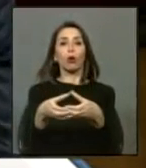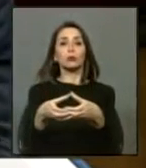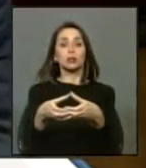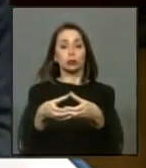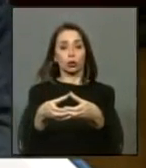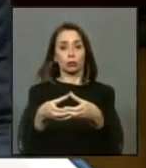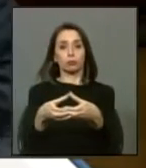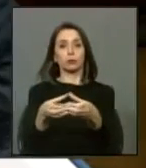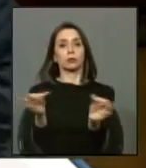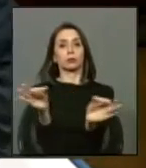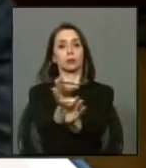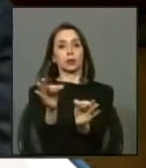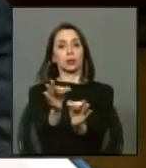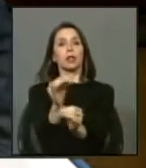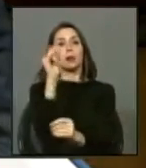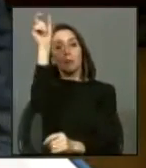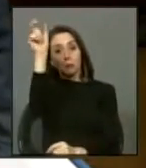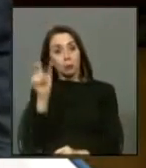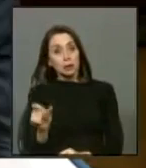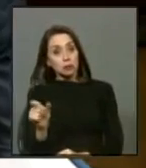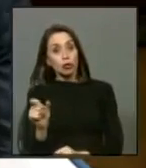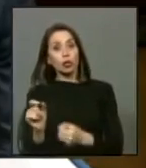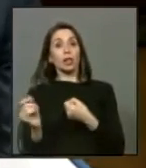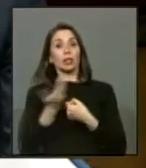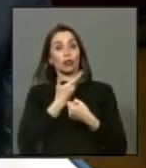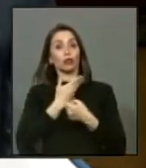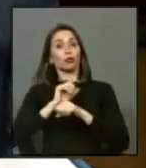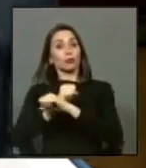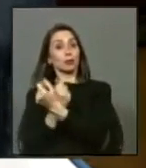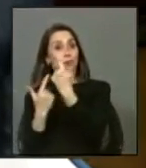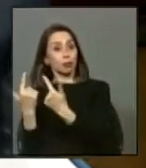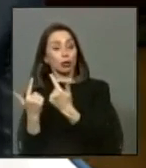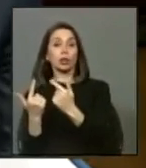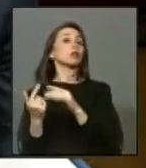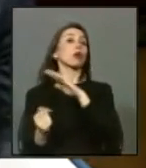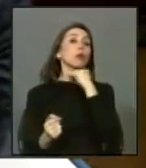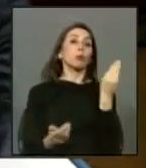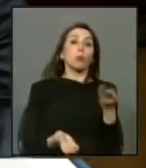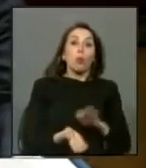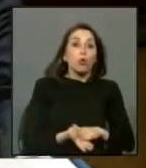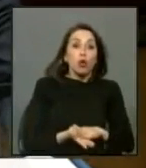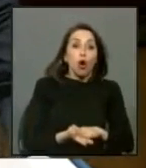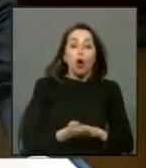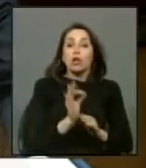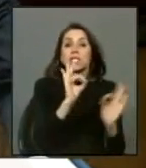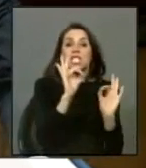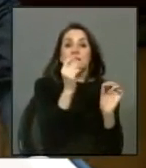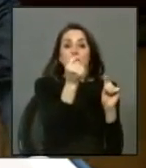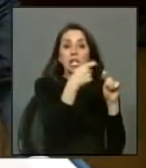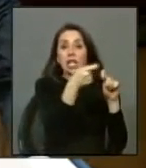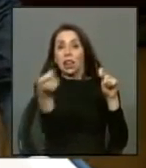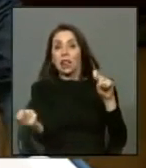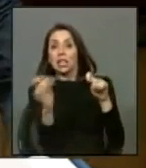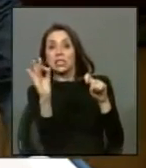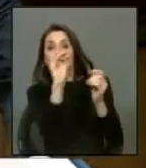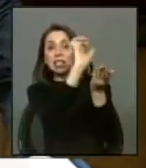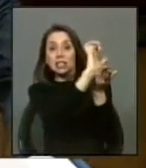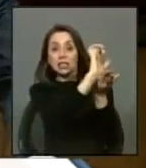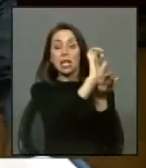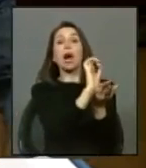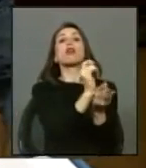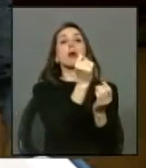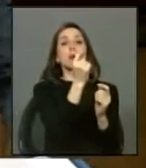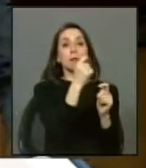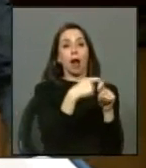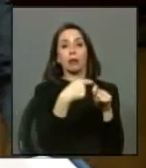Prosigo. Si el titular estuviera fallecido y no se le otorgó este aporte único, dicho aporte será entregado a la